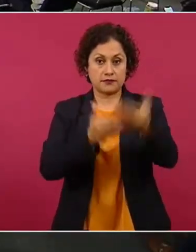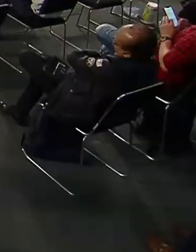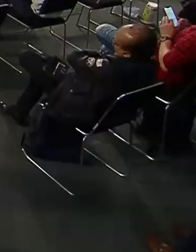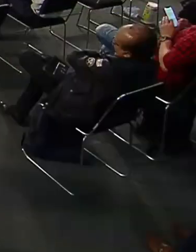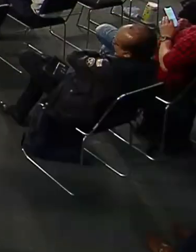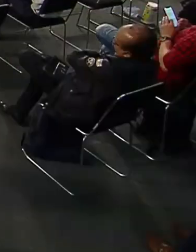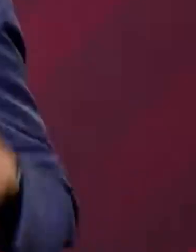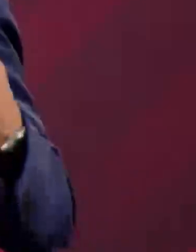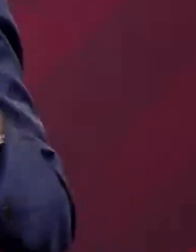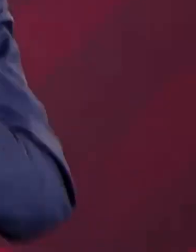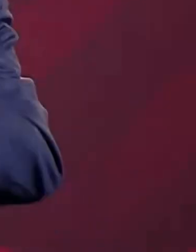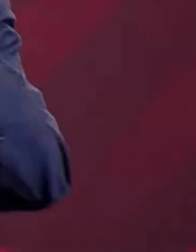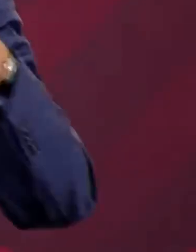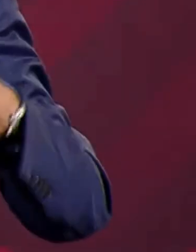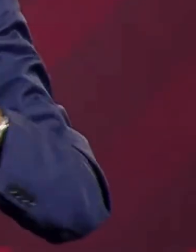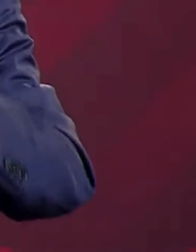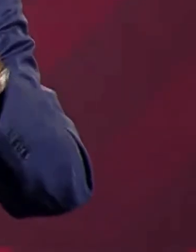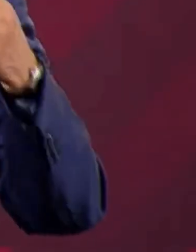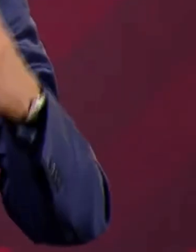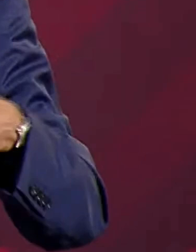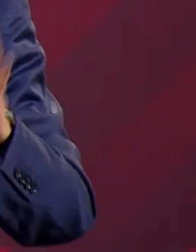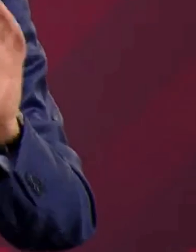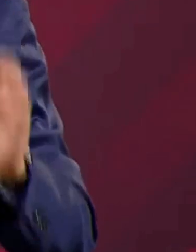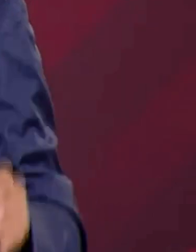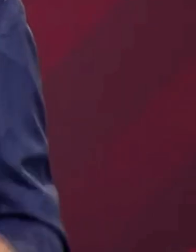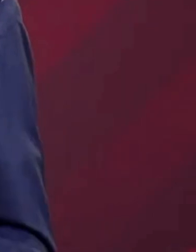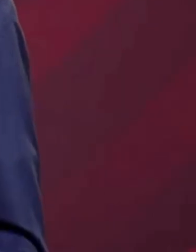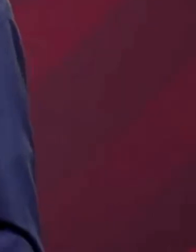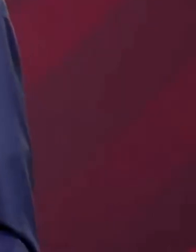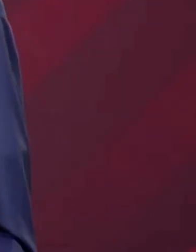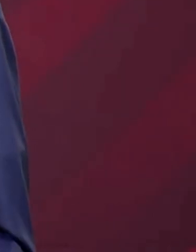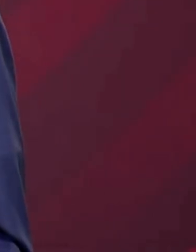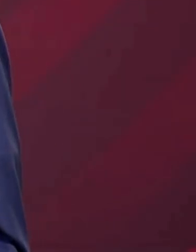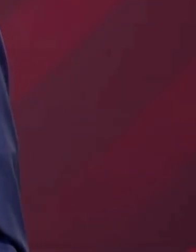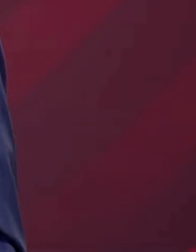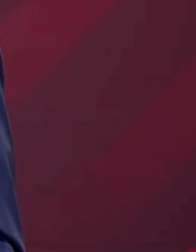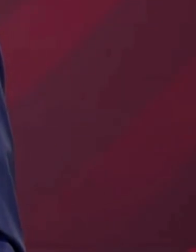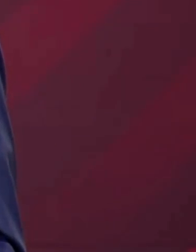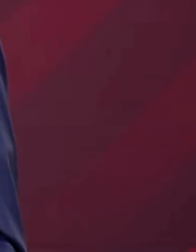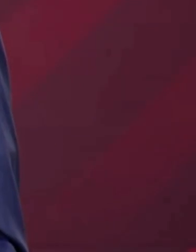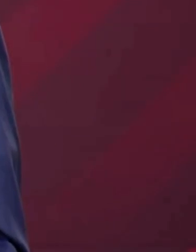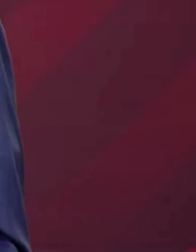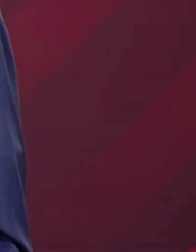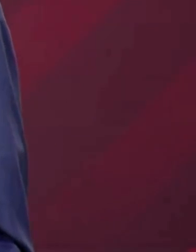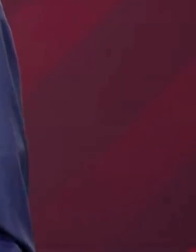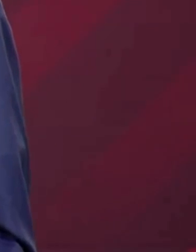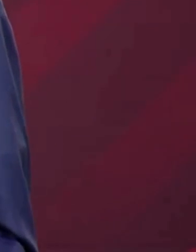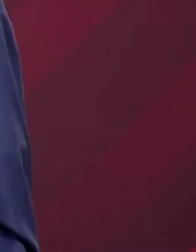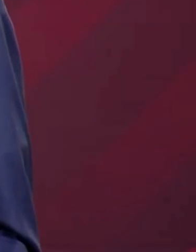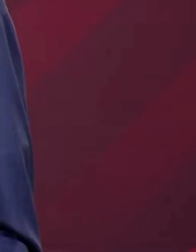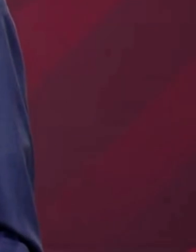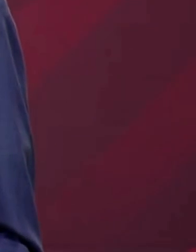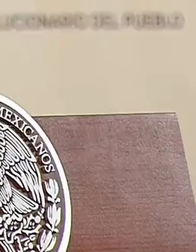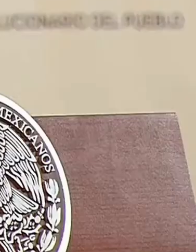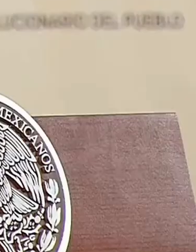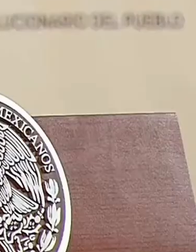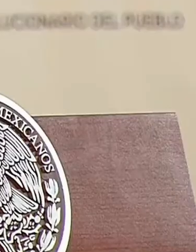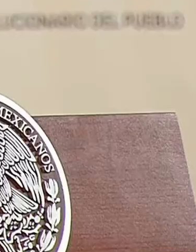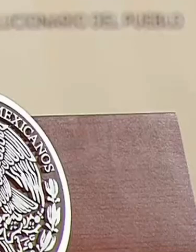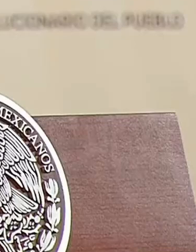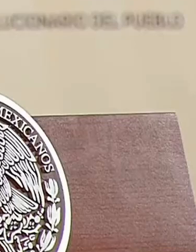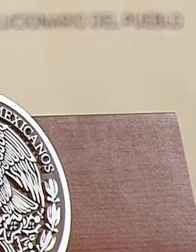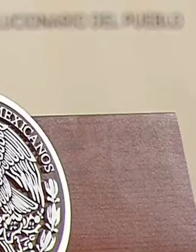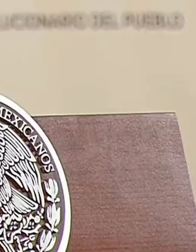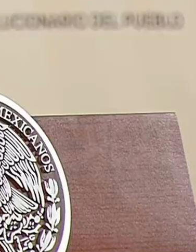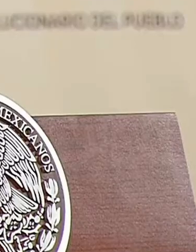autorizaciones. O sea, hay interés en el gobierno de Sonora